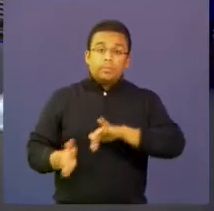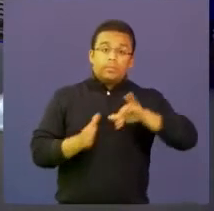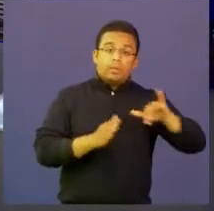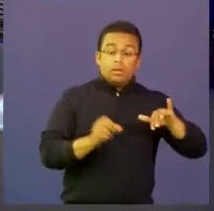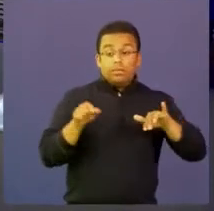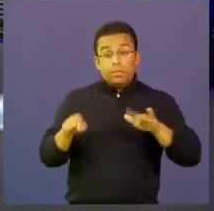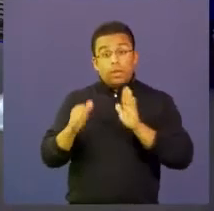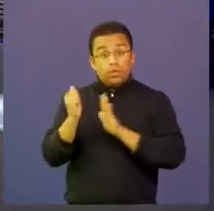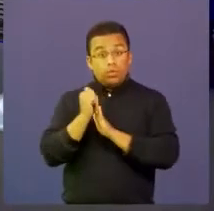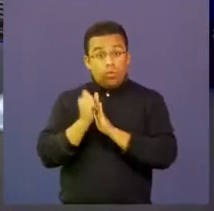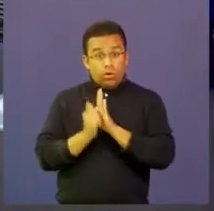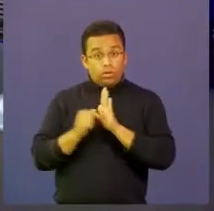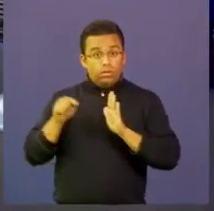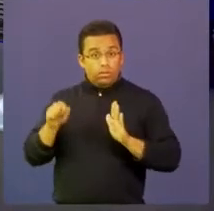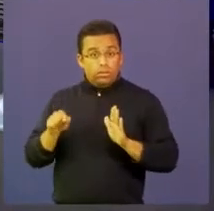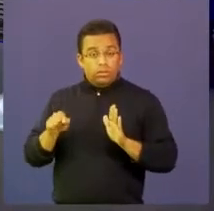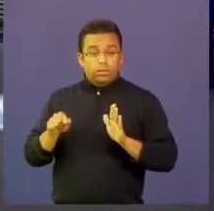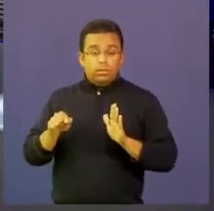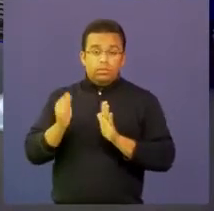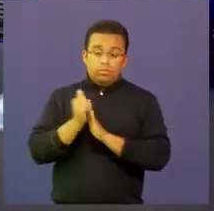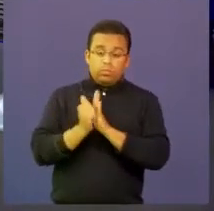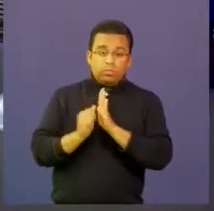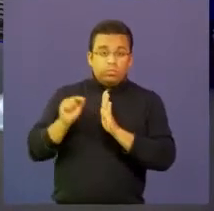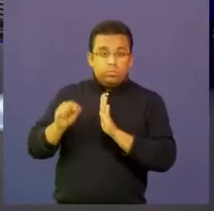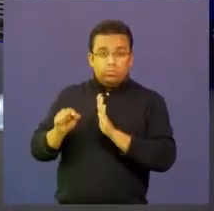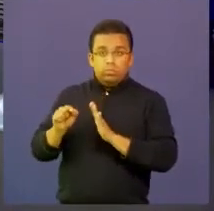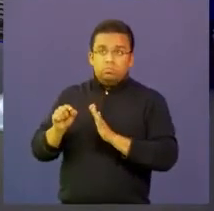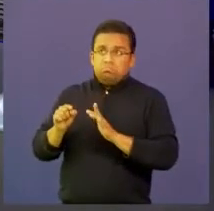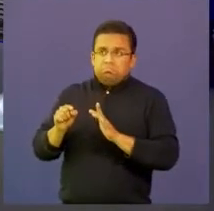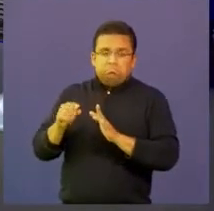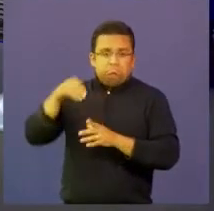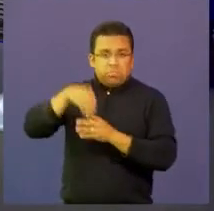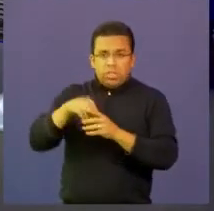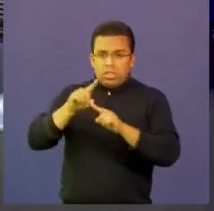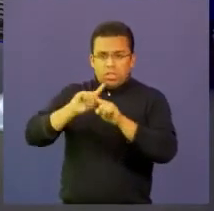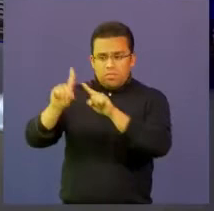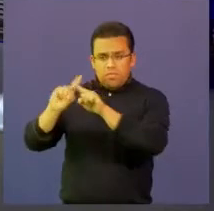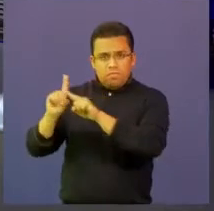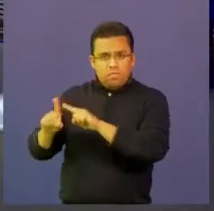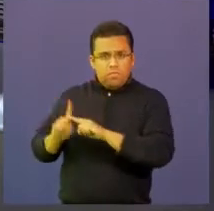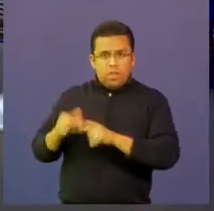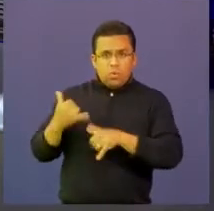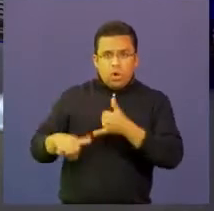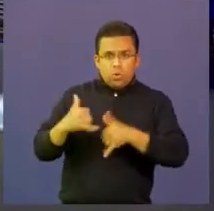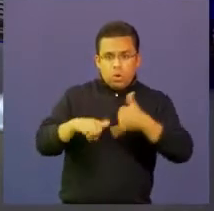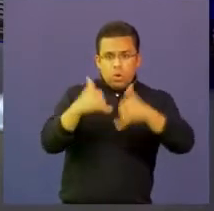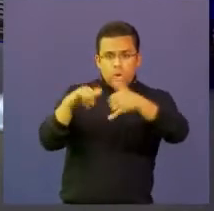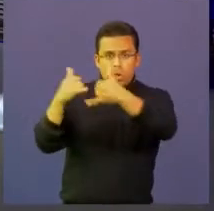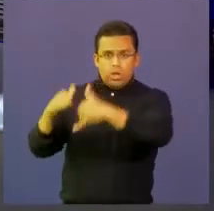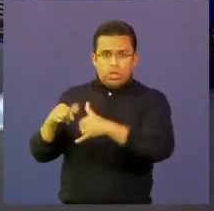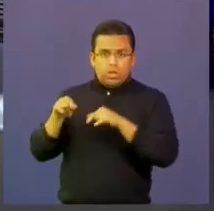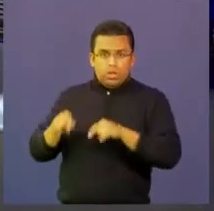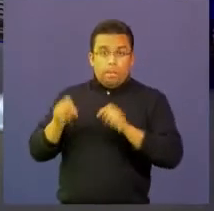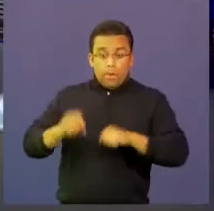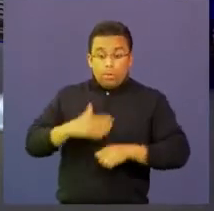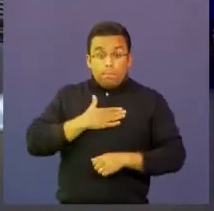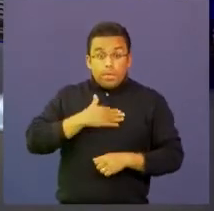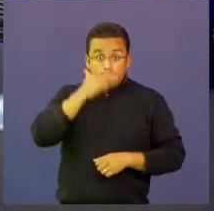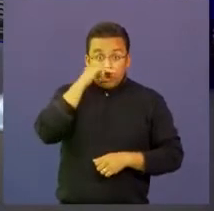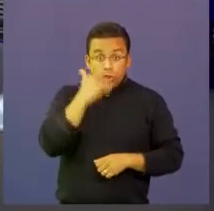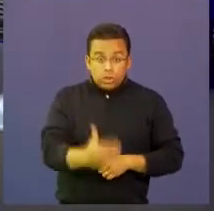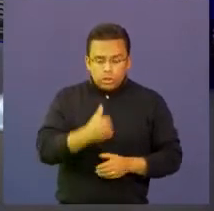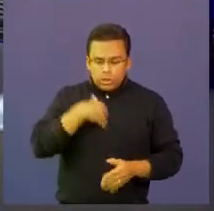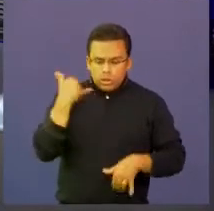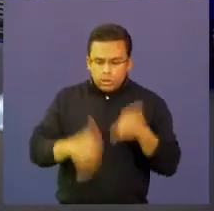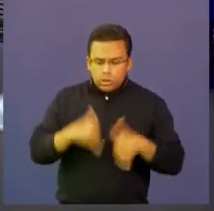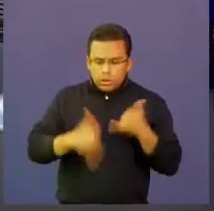software trae diferentes juegos donde el niño puede practicar su inglés.